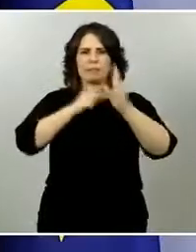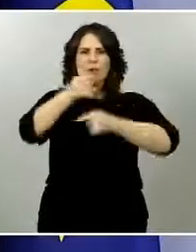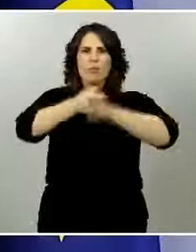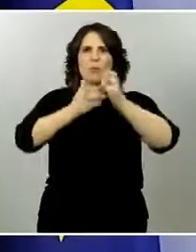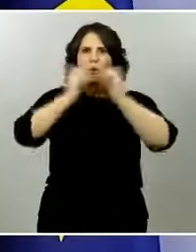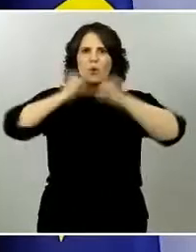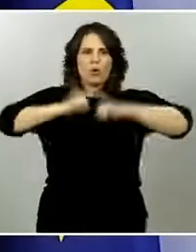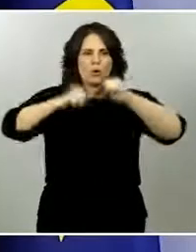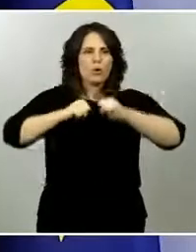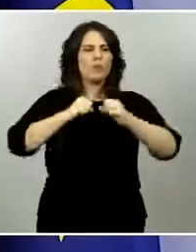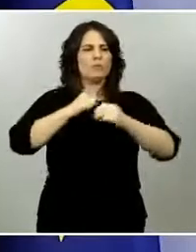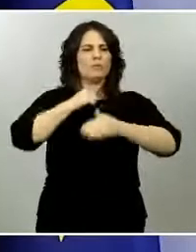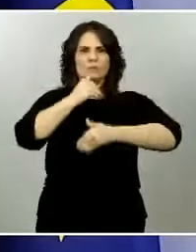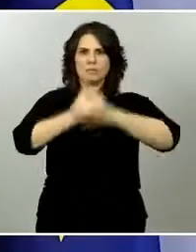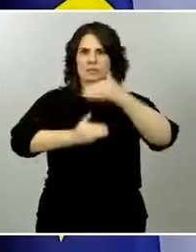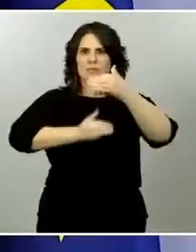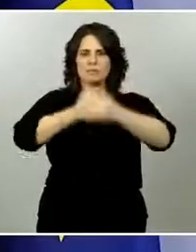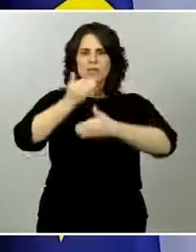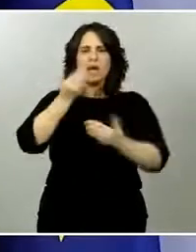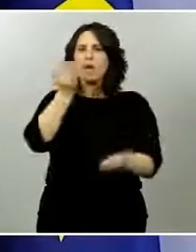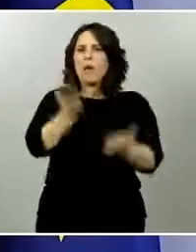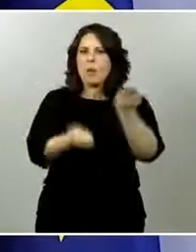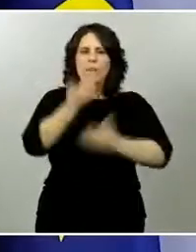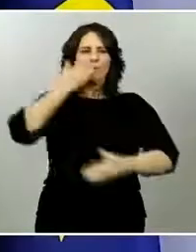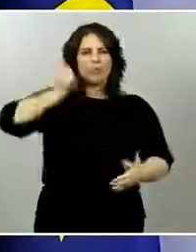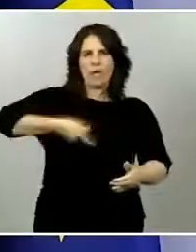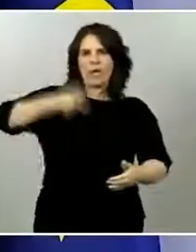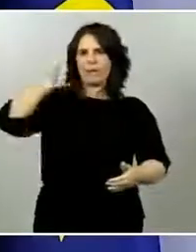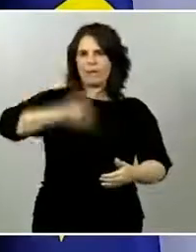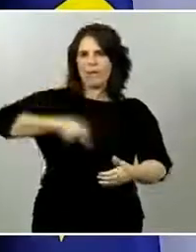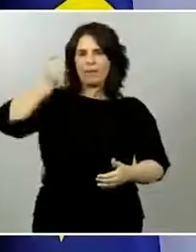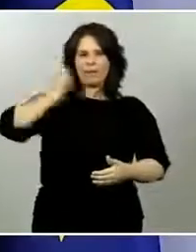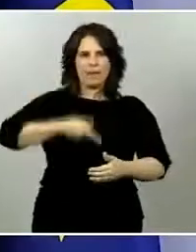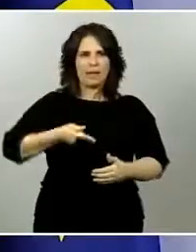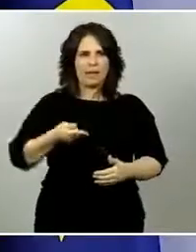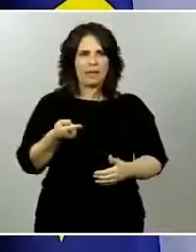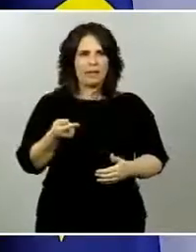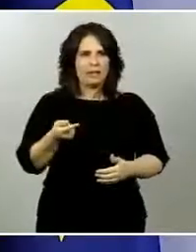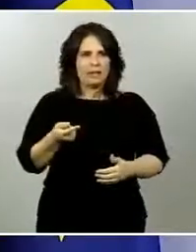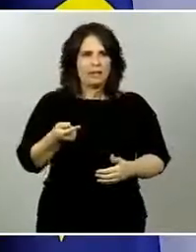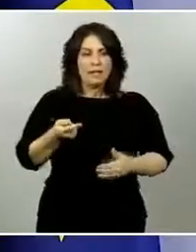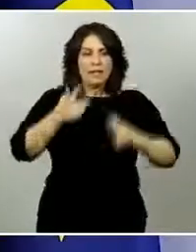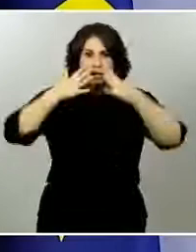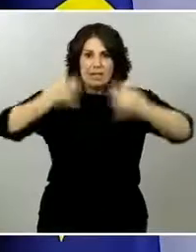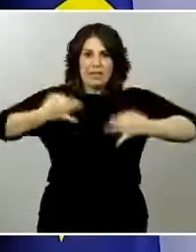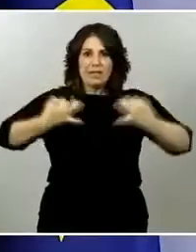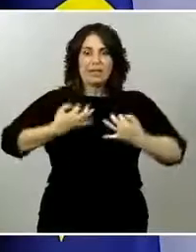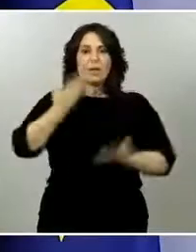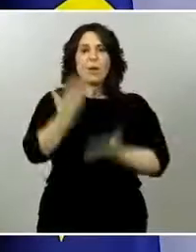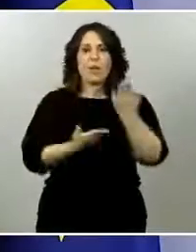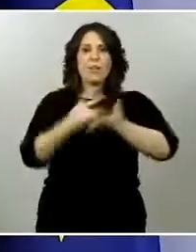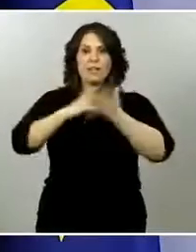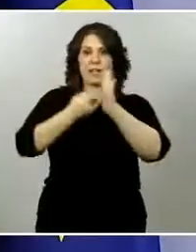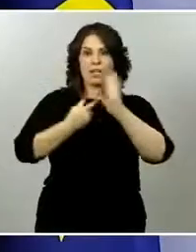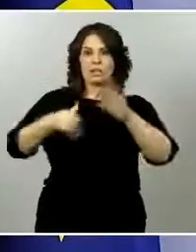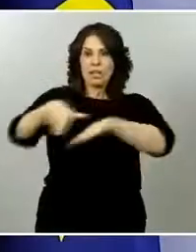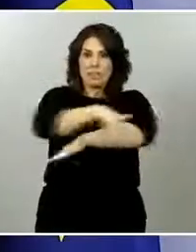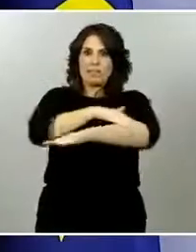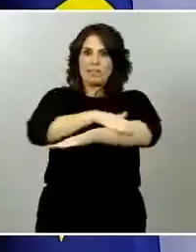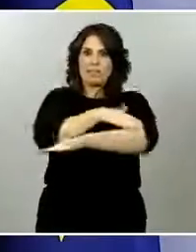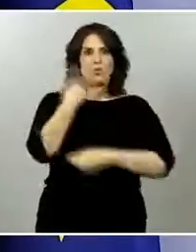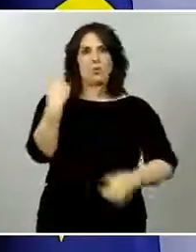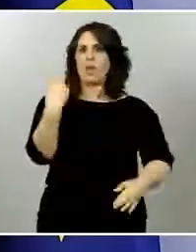informes que hagamos. Y en segundo lugar, son muchas las medidas que estamos tomando en las distintas fases que vamos a ir progresando y las estamos